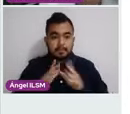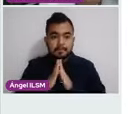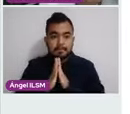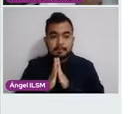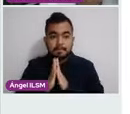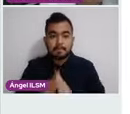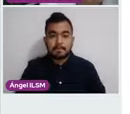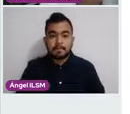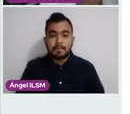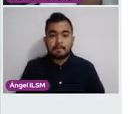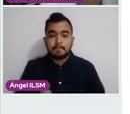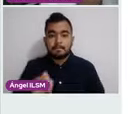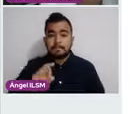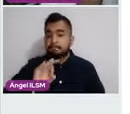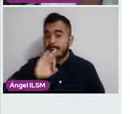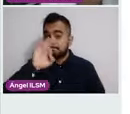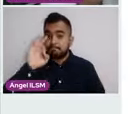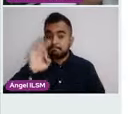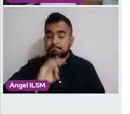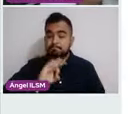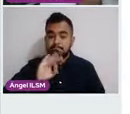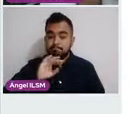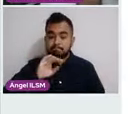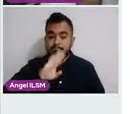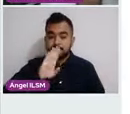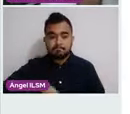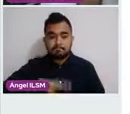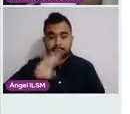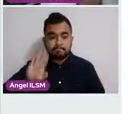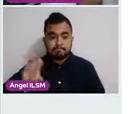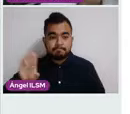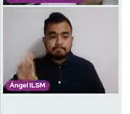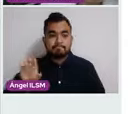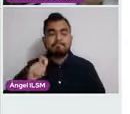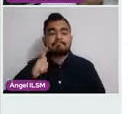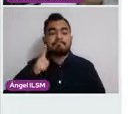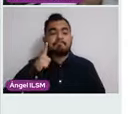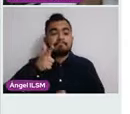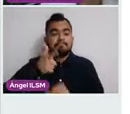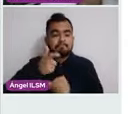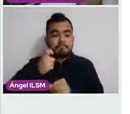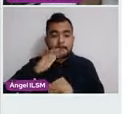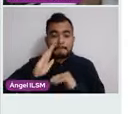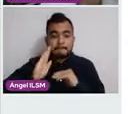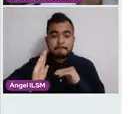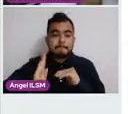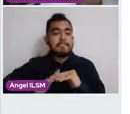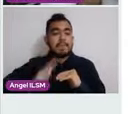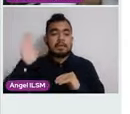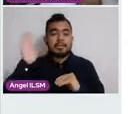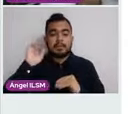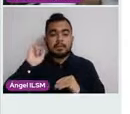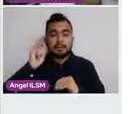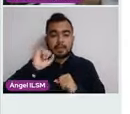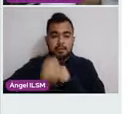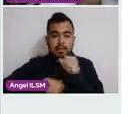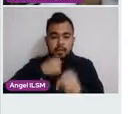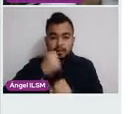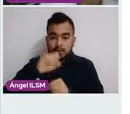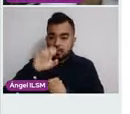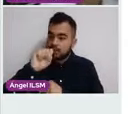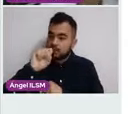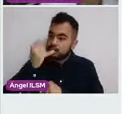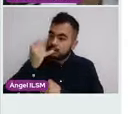La tasa de mortalidad, como ya lo había mencionado, se va a encontrar más alta en el grupo de edad de 60 y más, con un